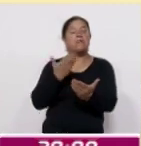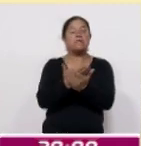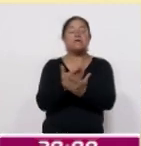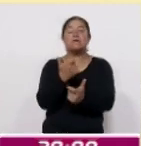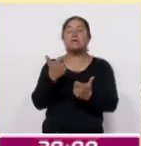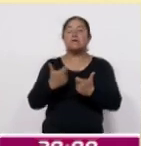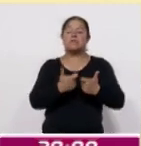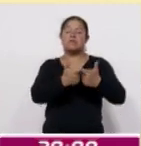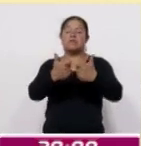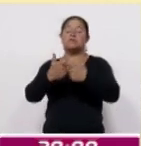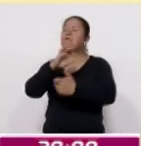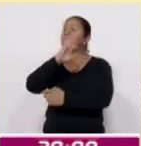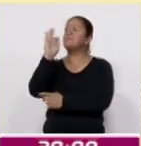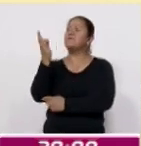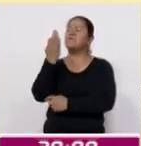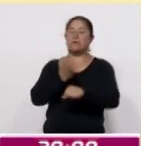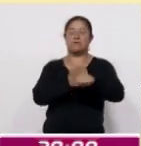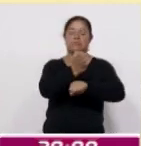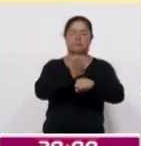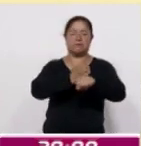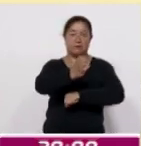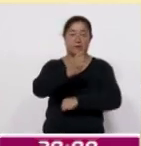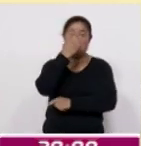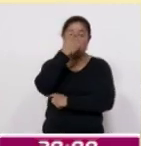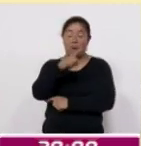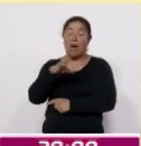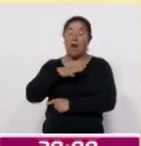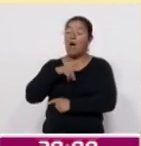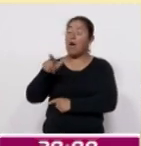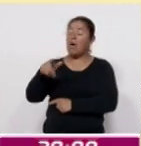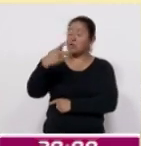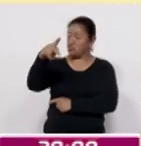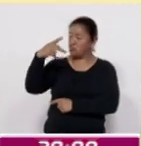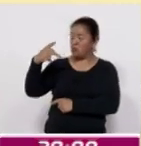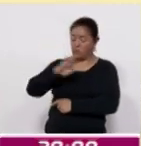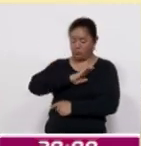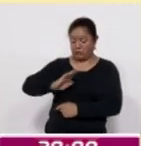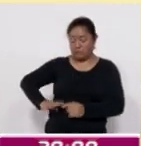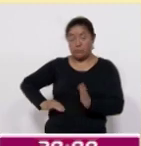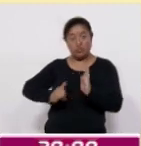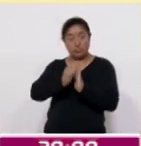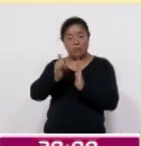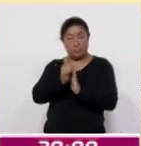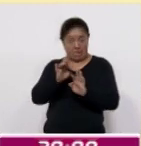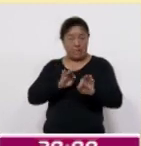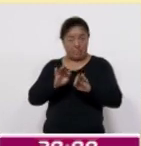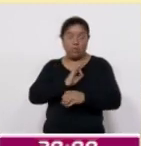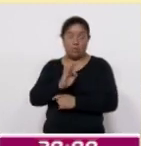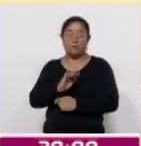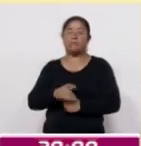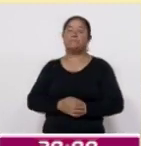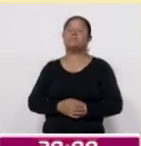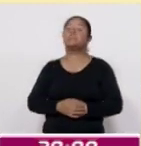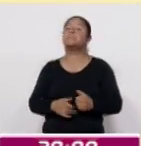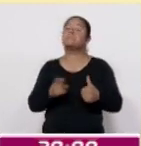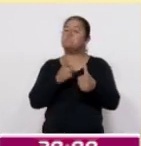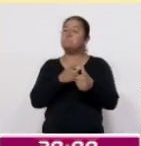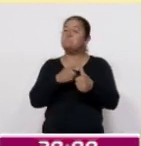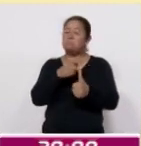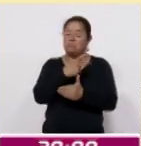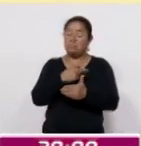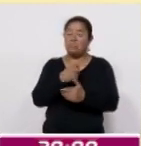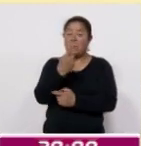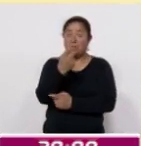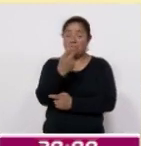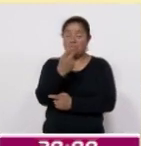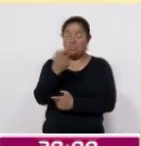federales y estatales para generar obra en sus municipios. Priorizará los programas de peso